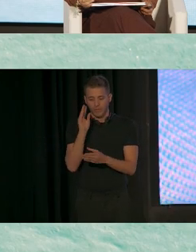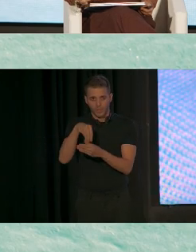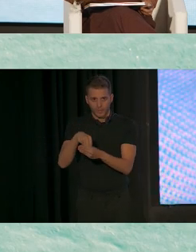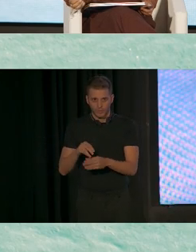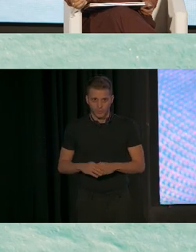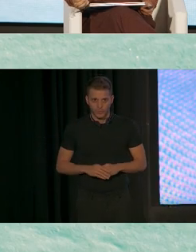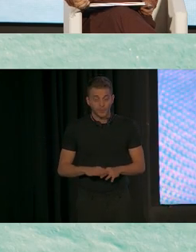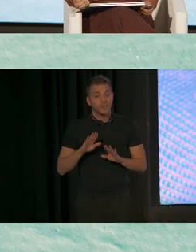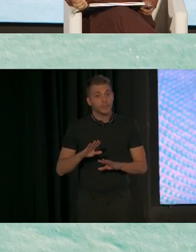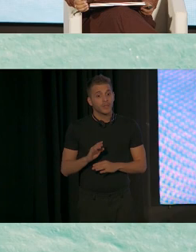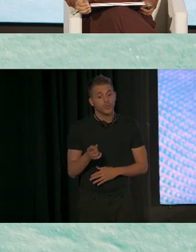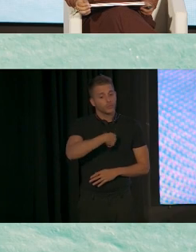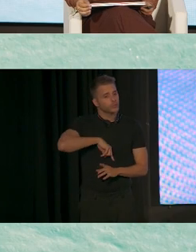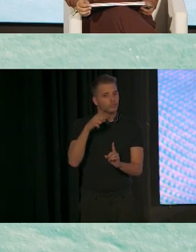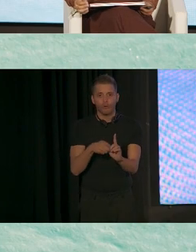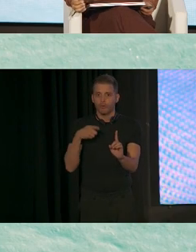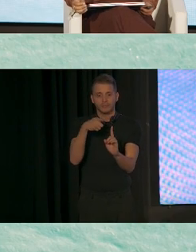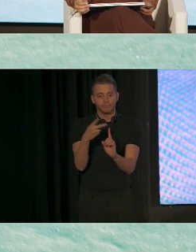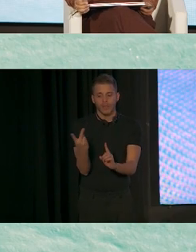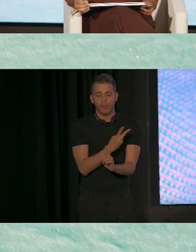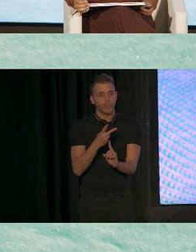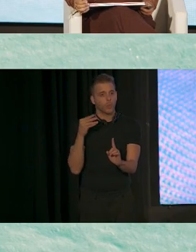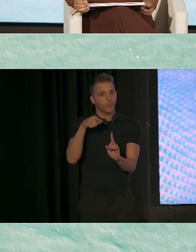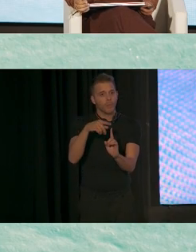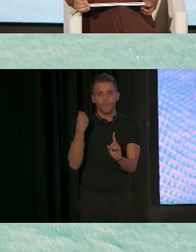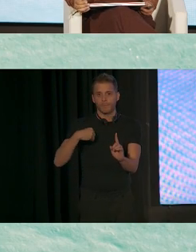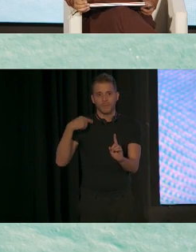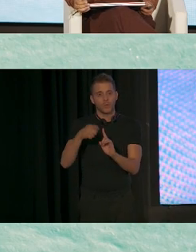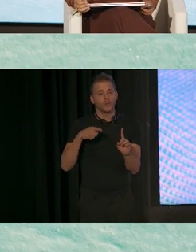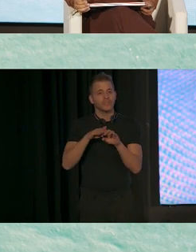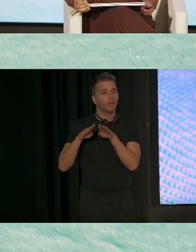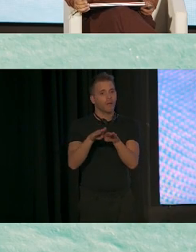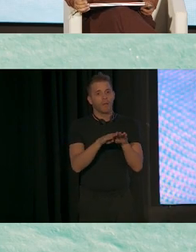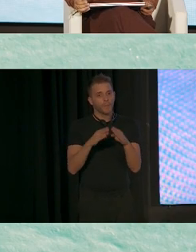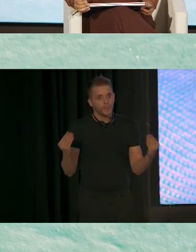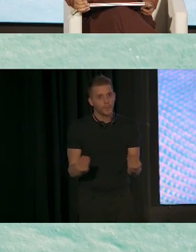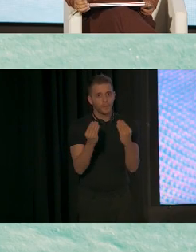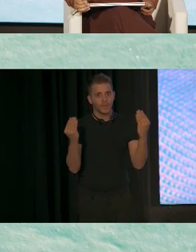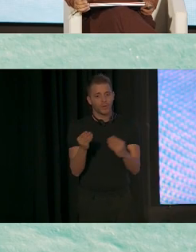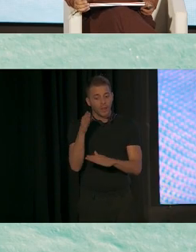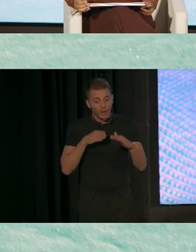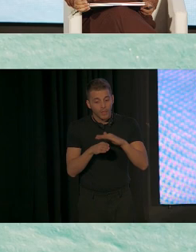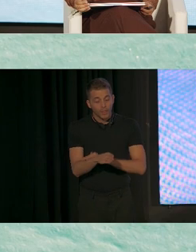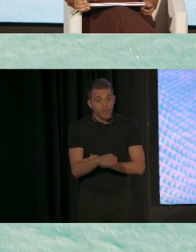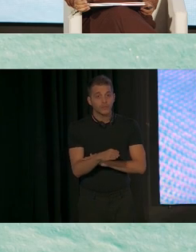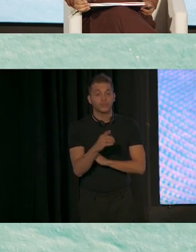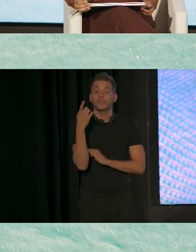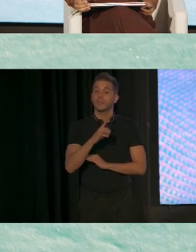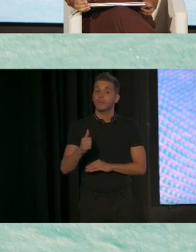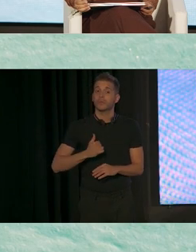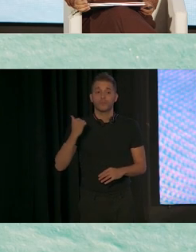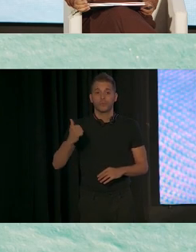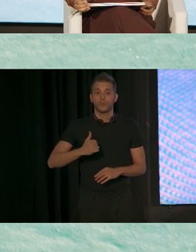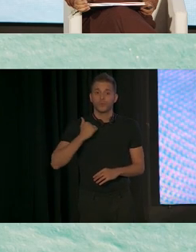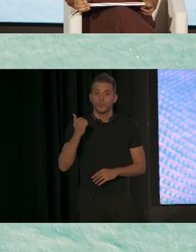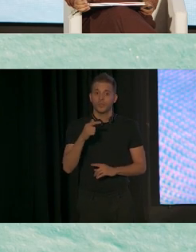Pero compartimos el mismo objetivo de mejorar la equidad, el acceso y las oportunidades